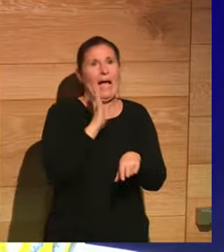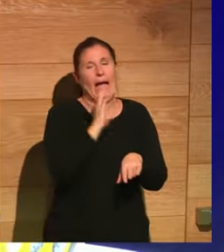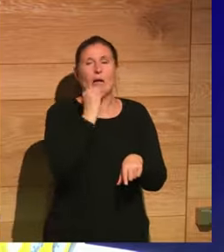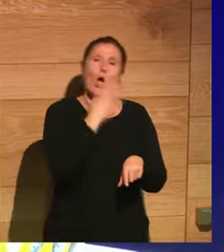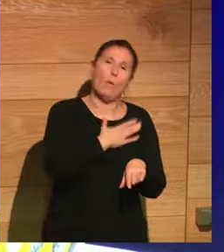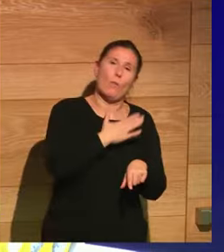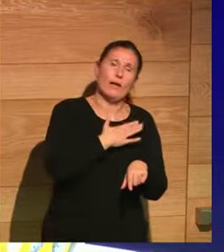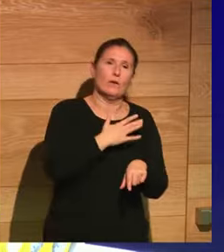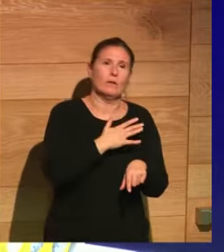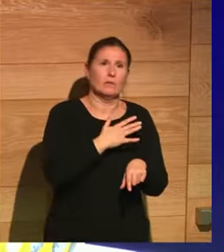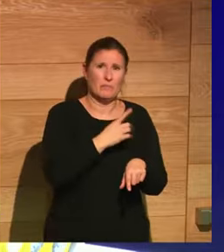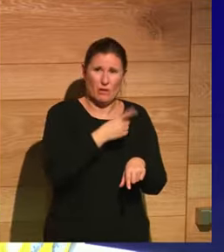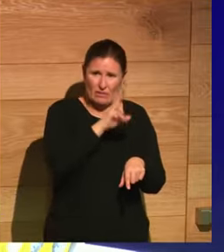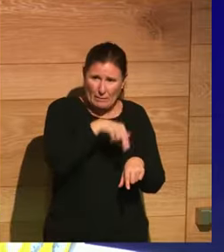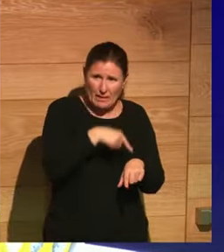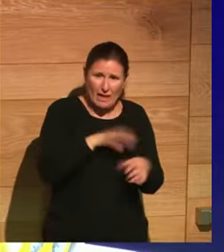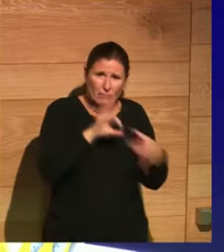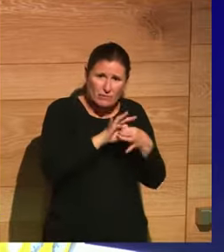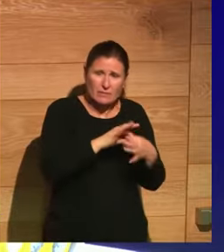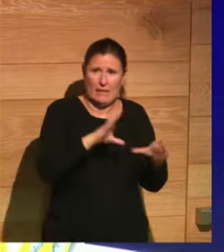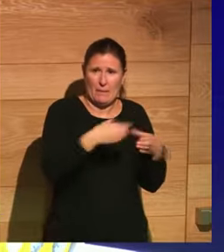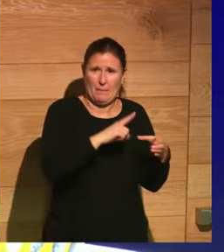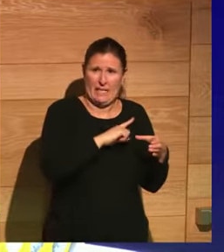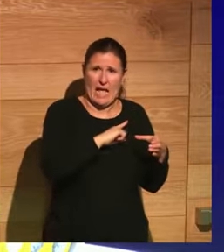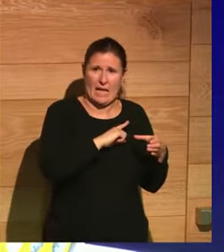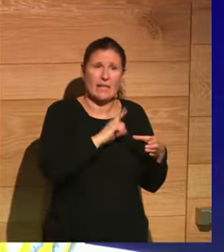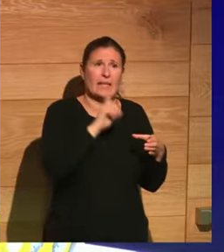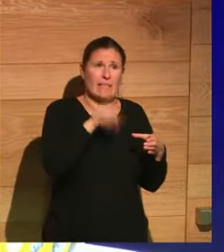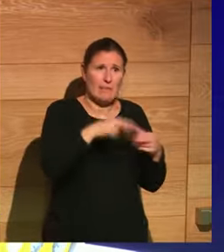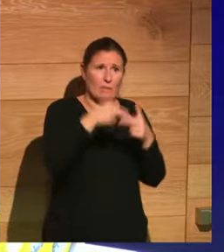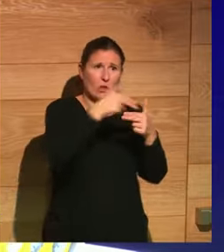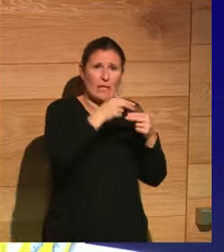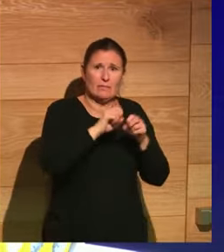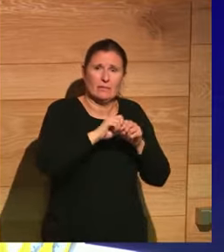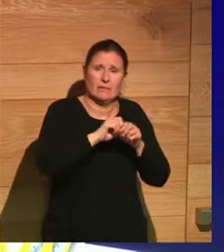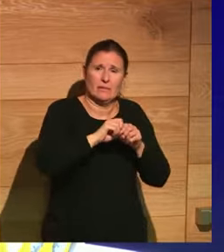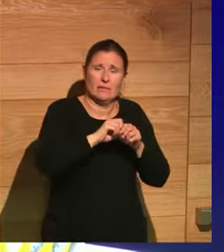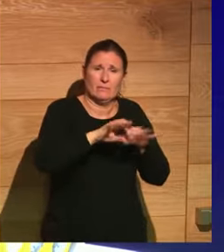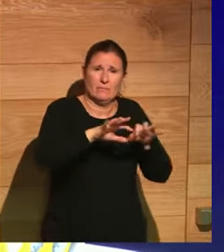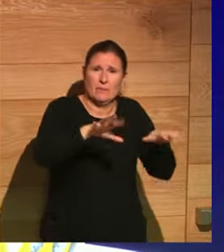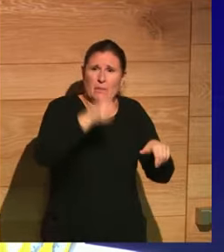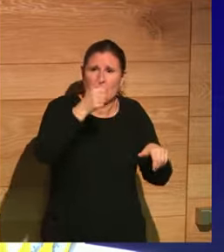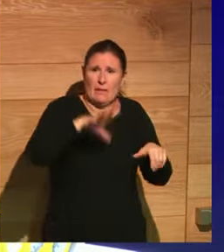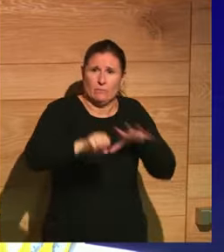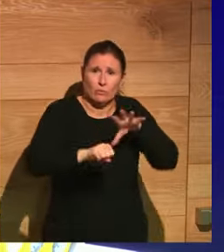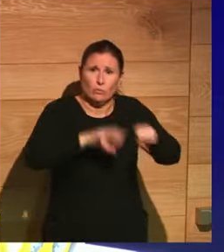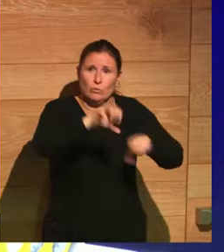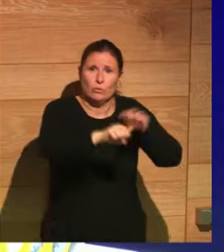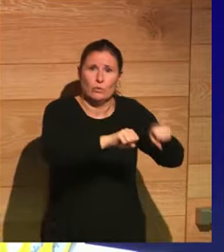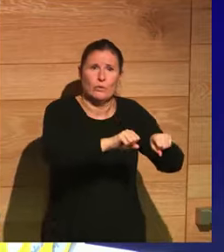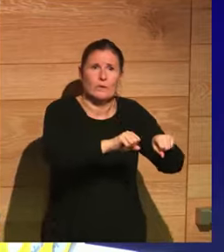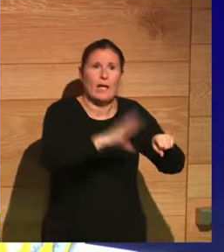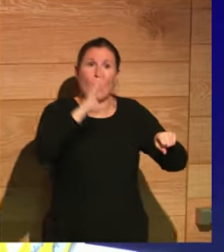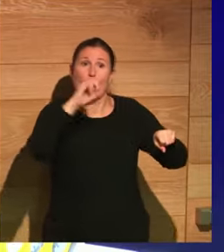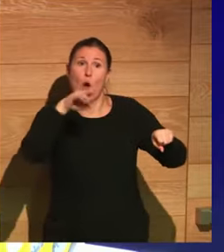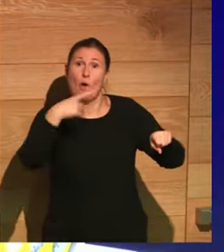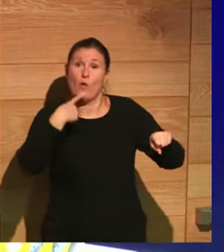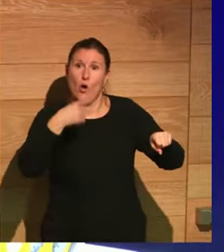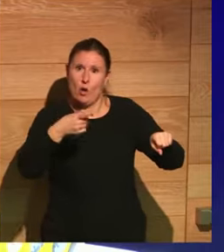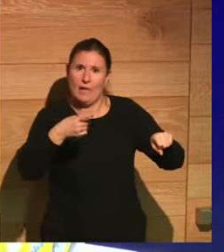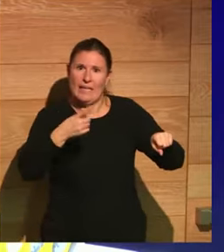emperador militarista que además no solo expandió otra vez las fronteras y a cómodo que las tuvo que reducir para mantener Roma a salvo